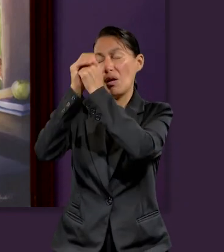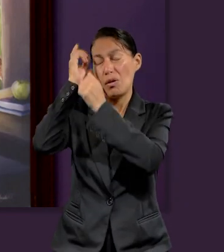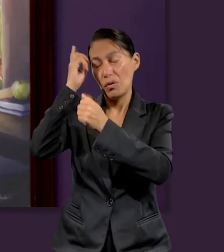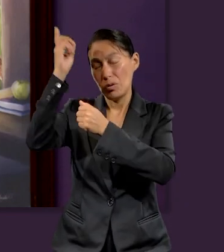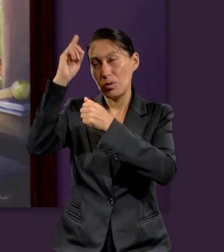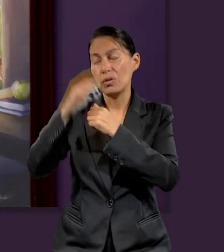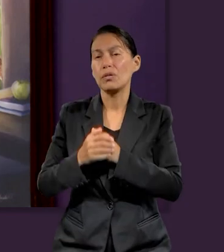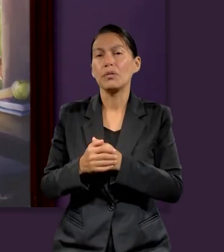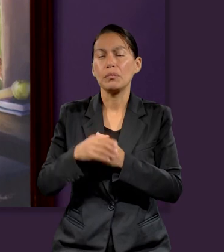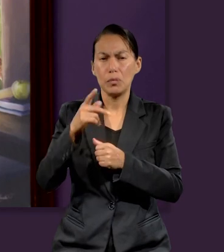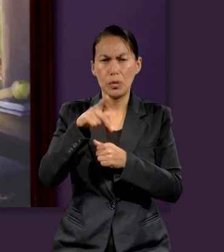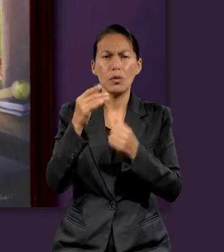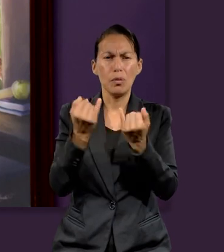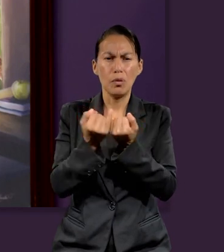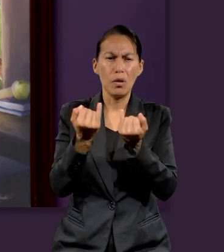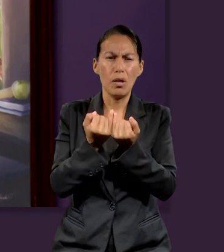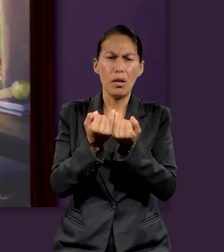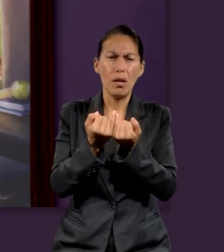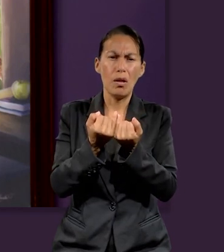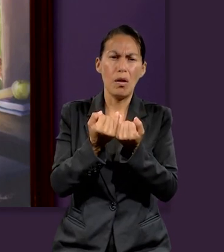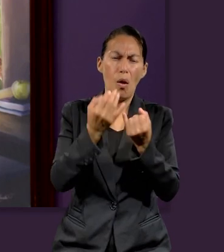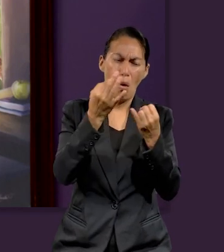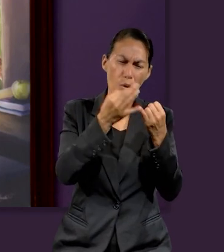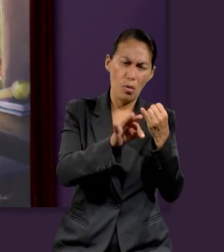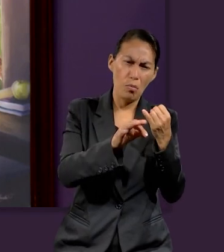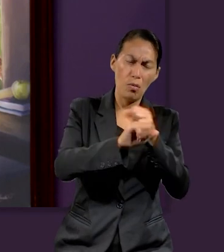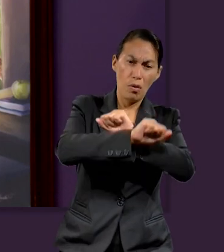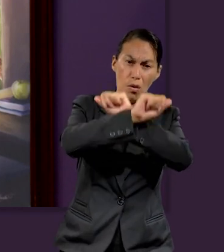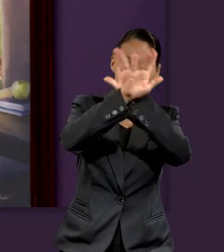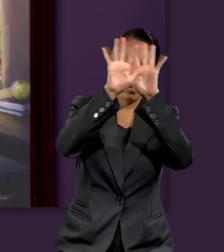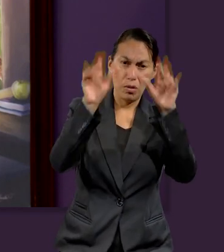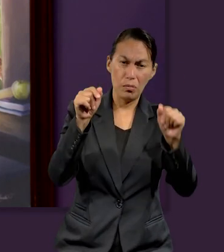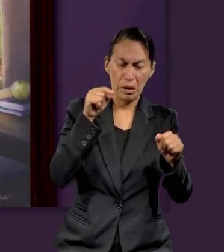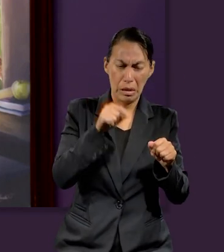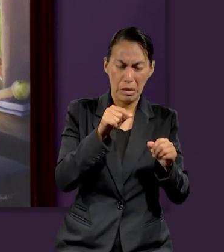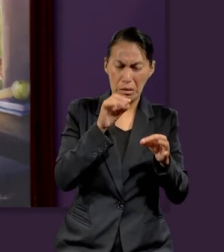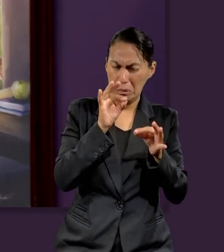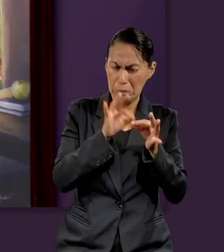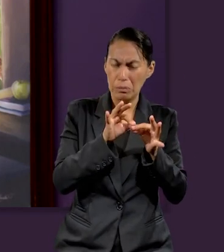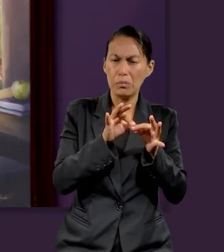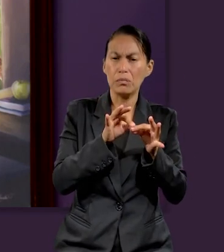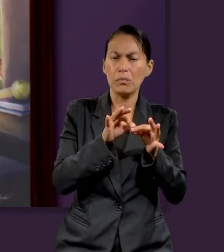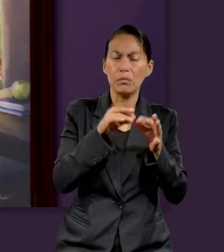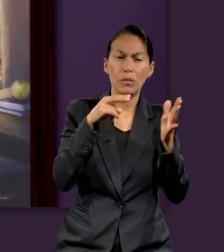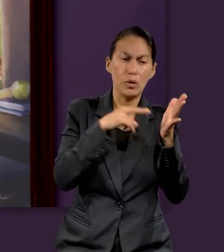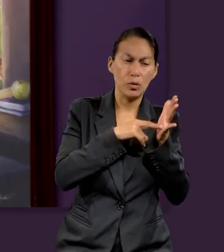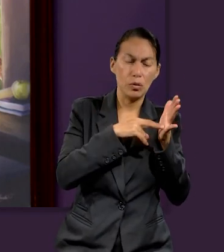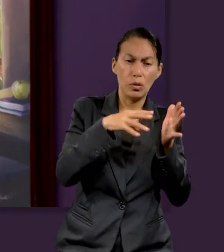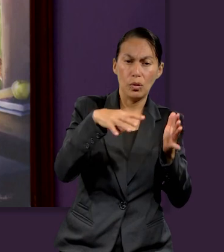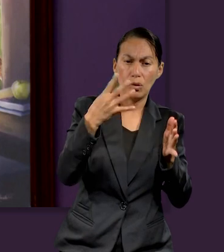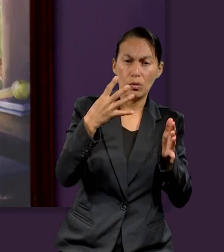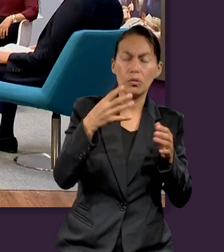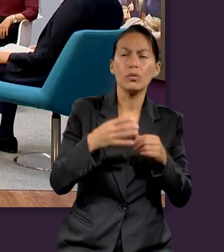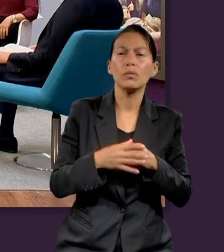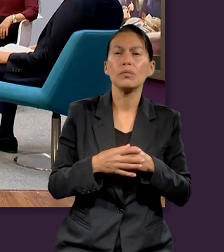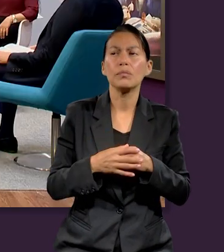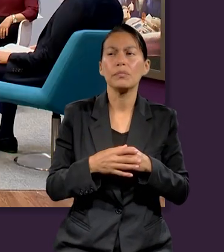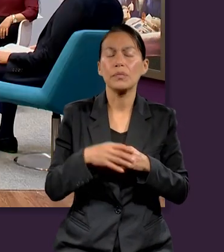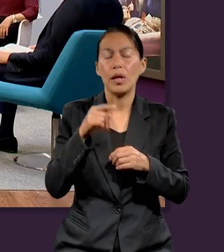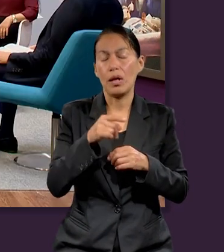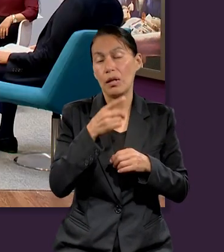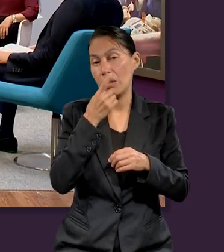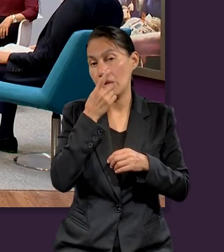adoración por los cuales nosotros debemos de tomar en cuenta a Dios, sino también en el último libro, en este caso, en Apocalipsis,